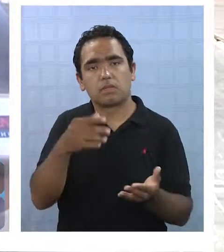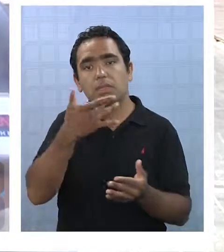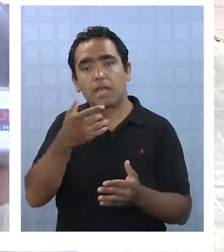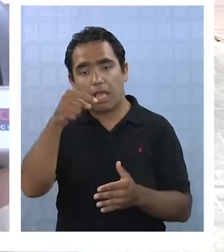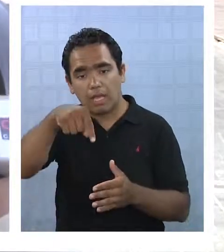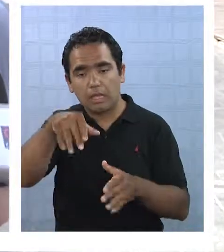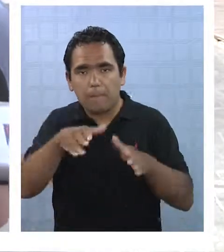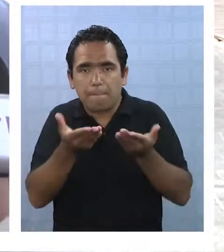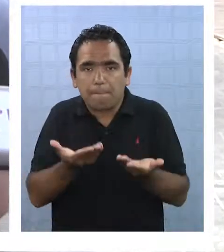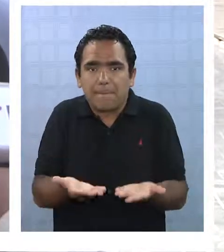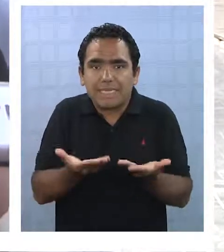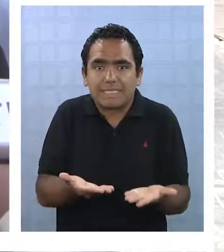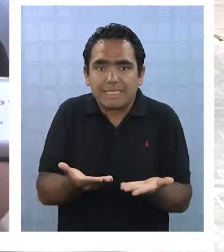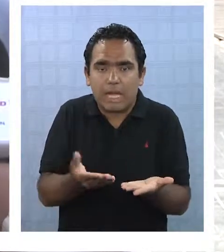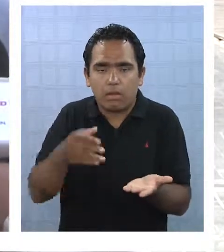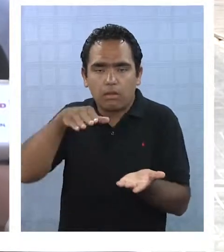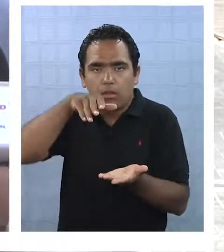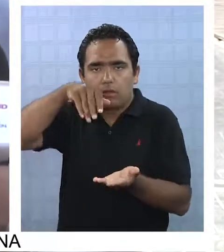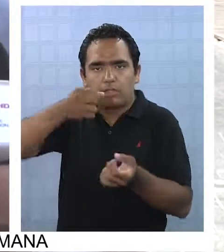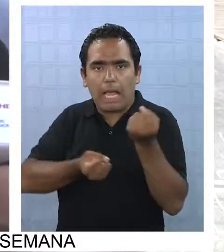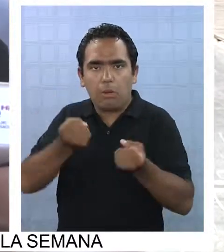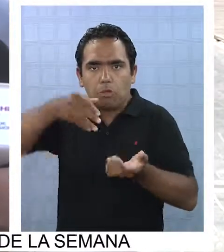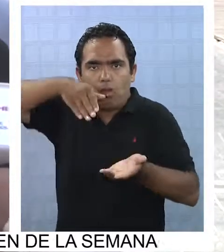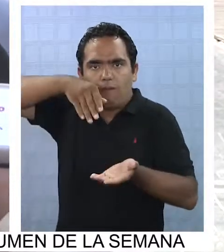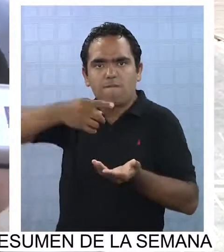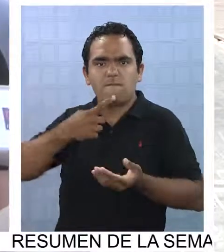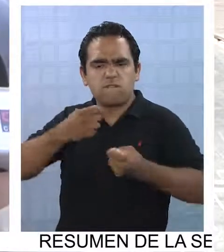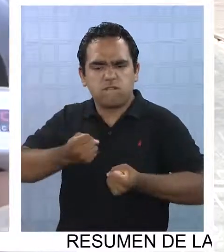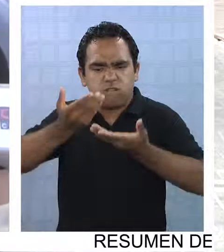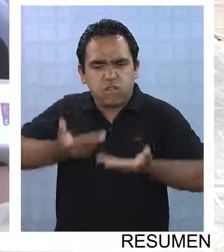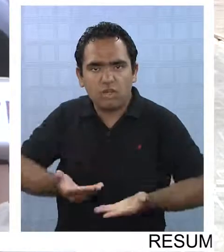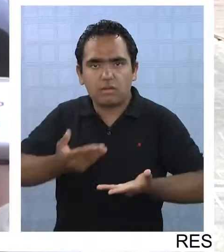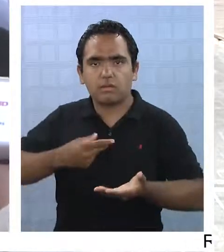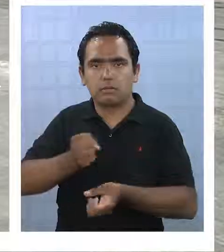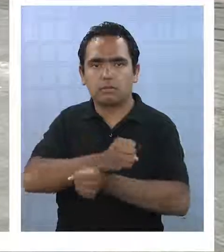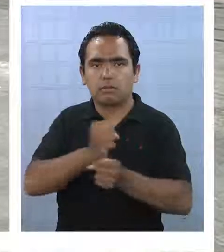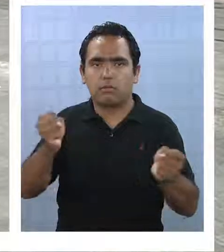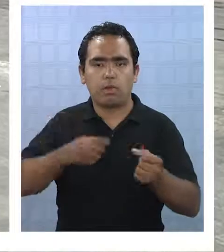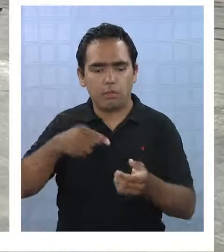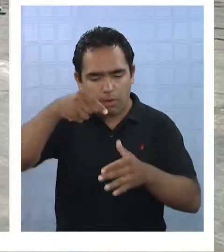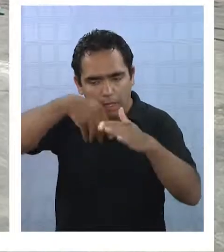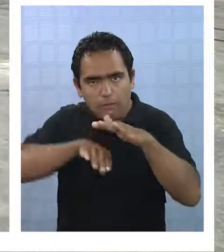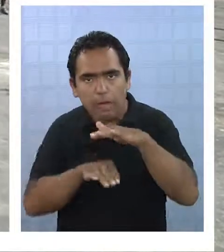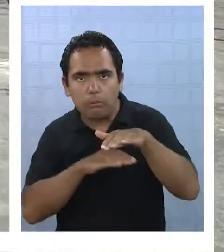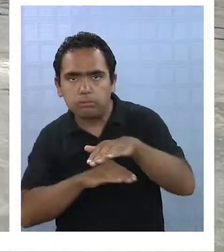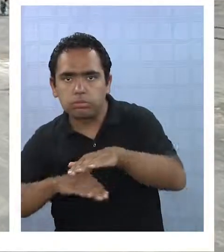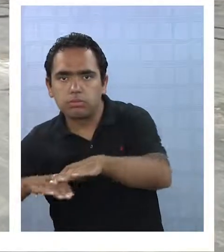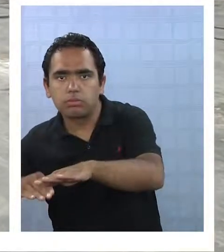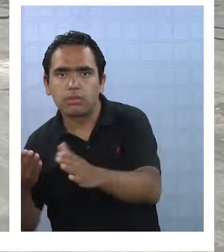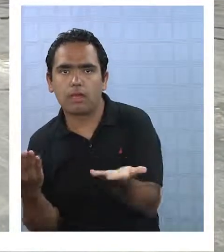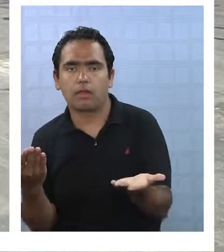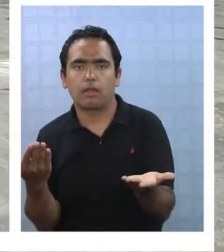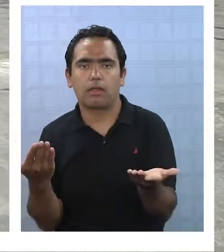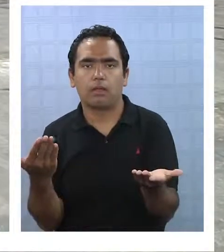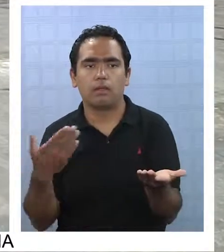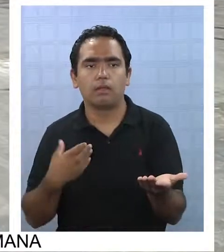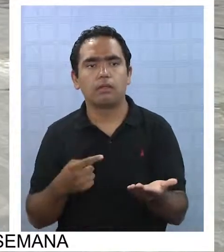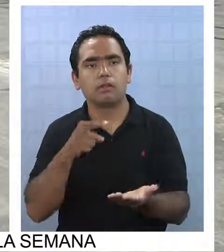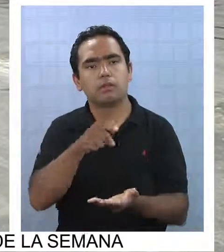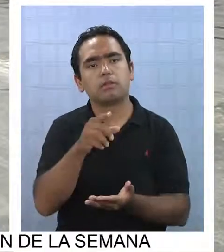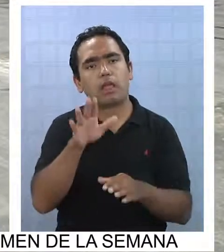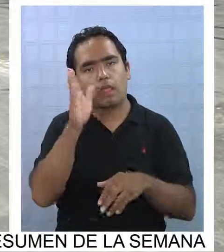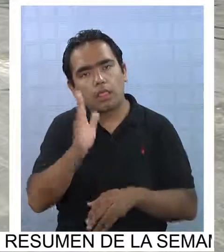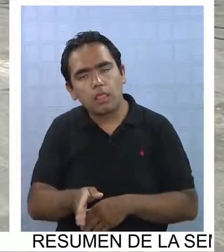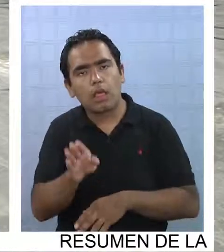subterráneo, ya quedó débil con una muestra de las mineras que pusieron las máquinas grandes. Deberían buscar un espacio